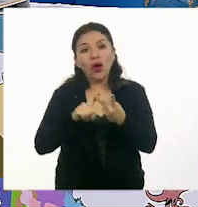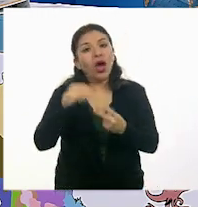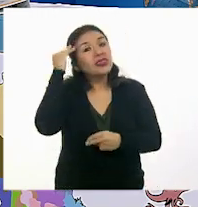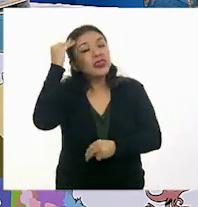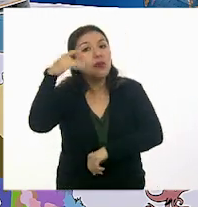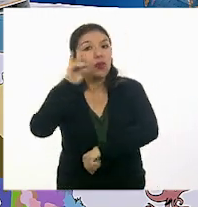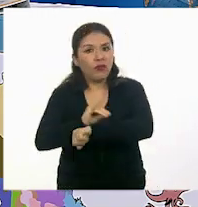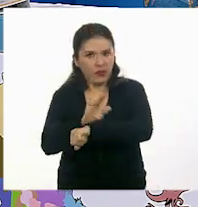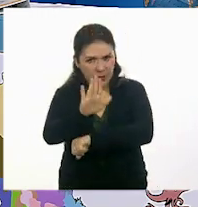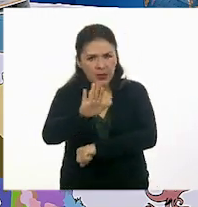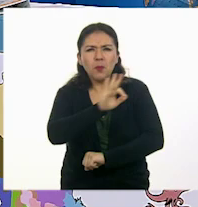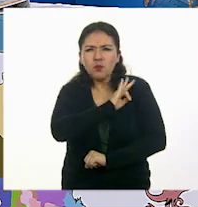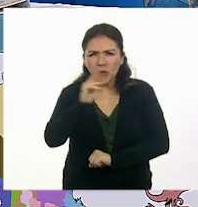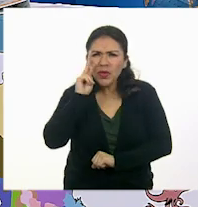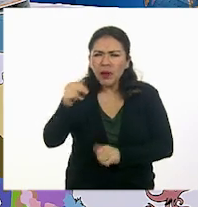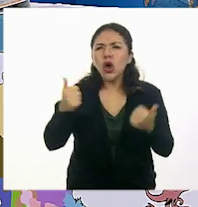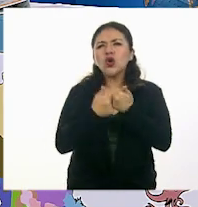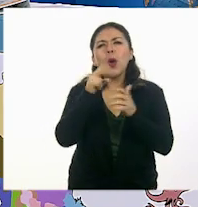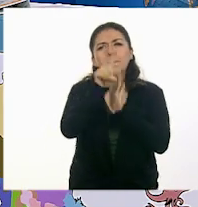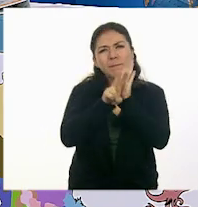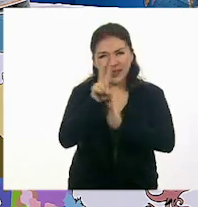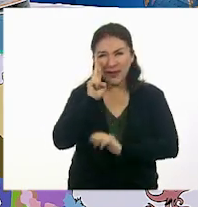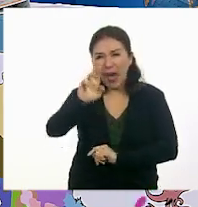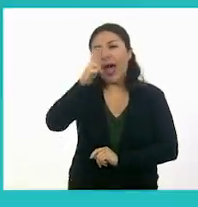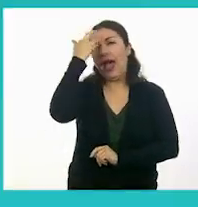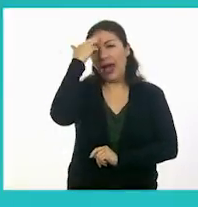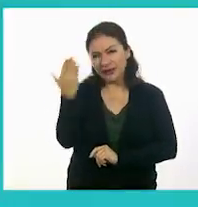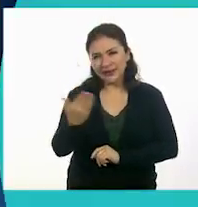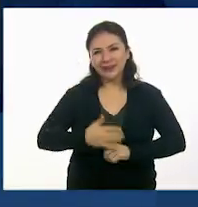Pero, ¿qué te parece si mejor recordamos mediante este video?